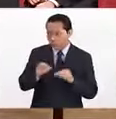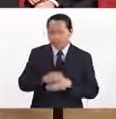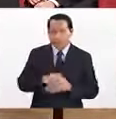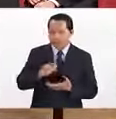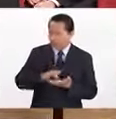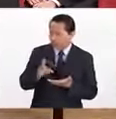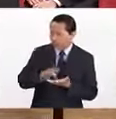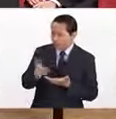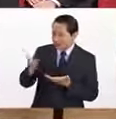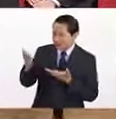Gracias, maestro. Muchas gracias, maestro.